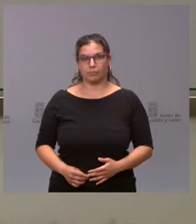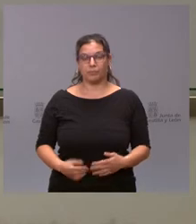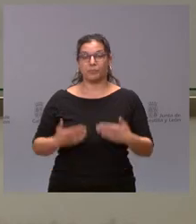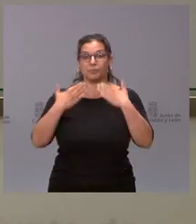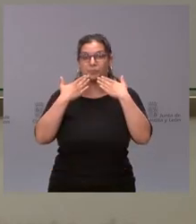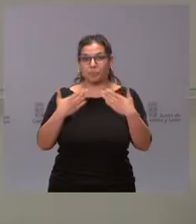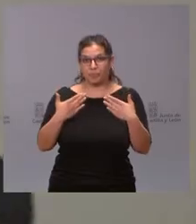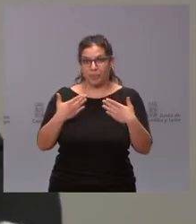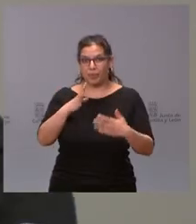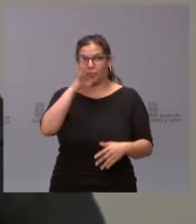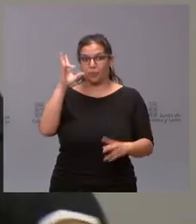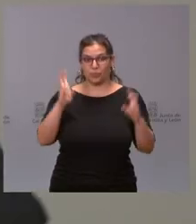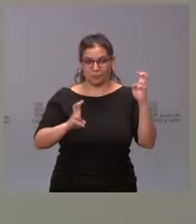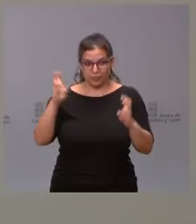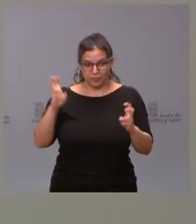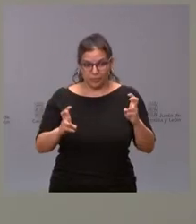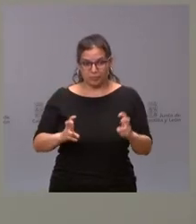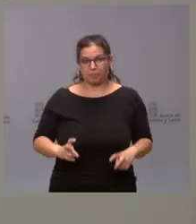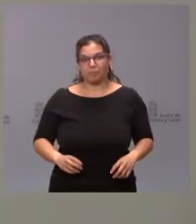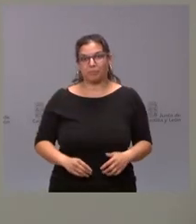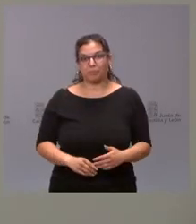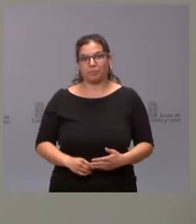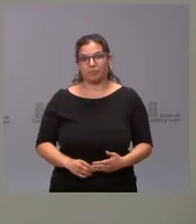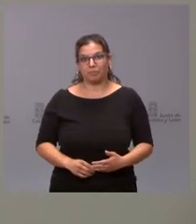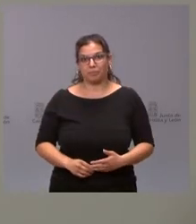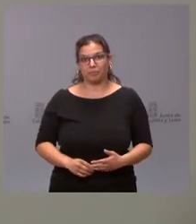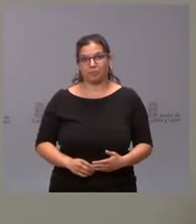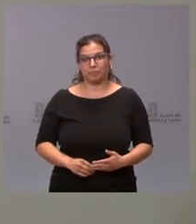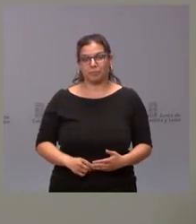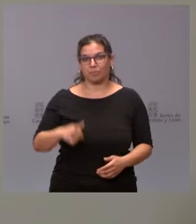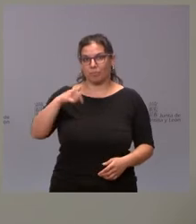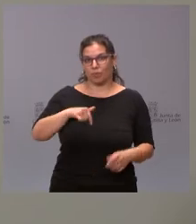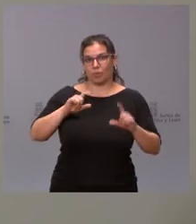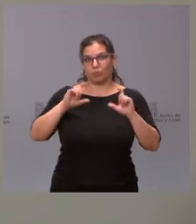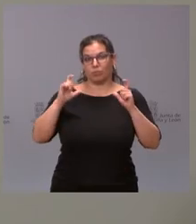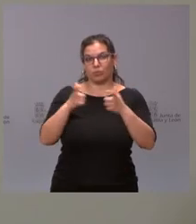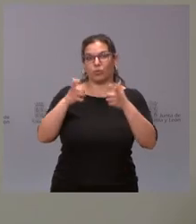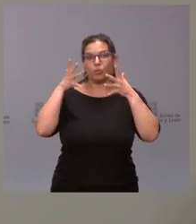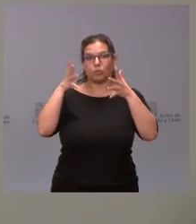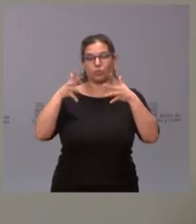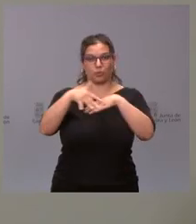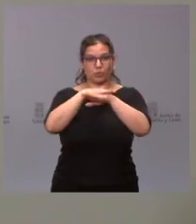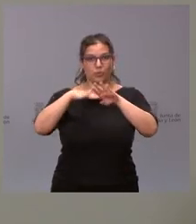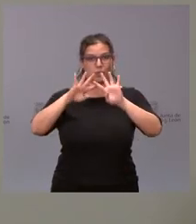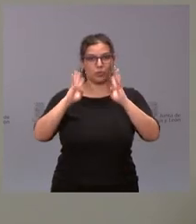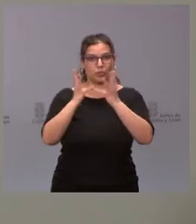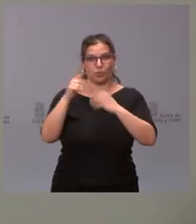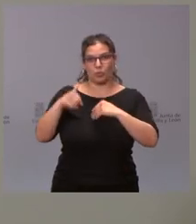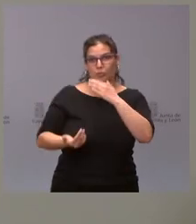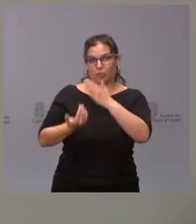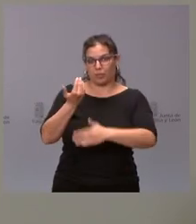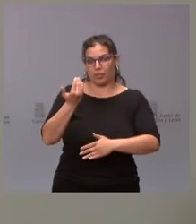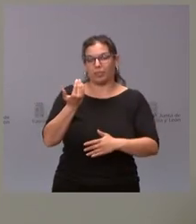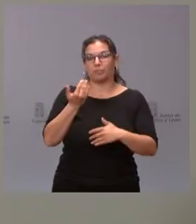Gracias por su presencia en esta reunión del Consejo de Gobierno que hemos tenido esta mañana